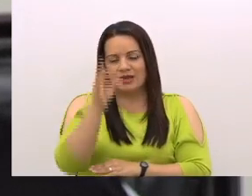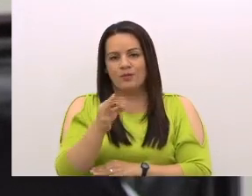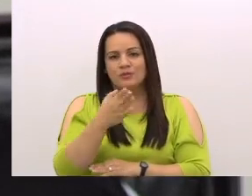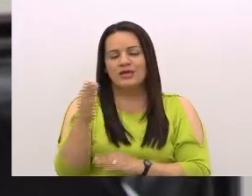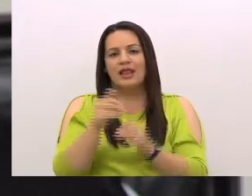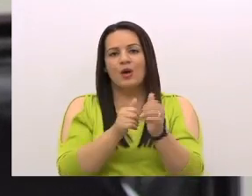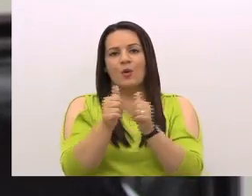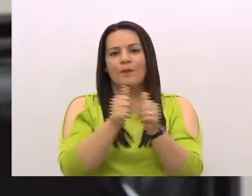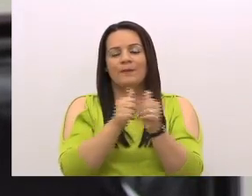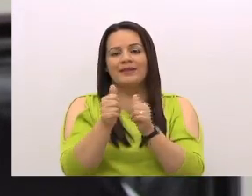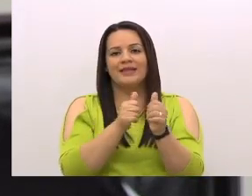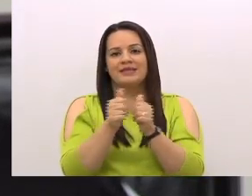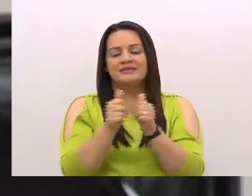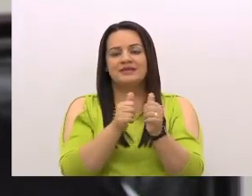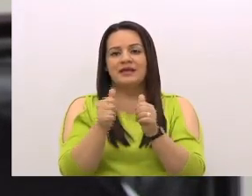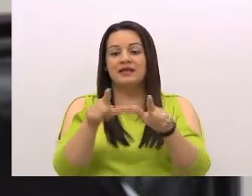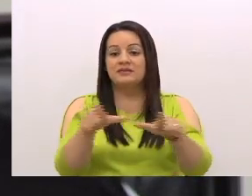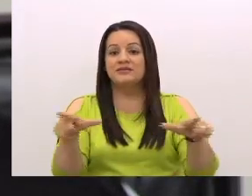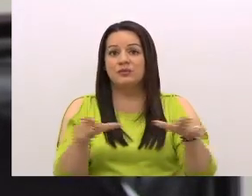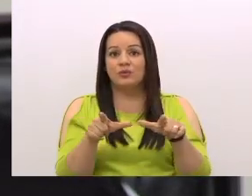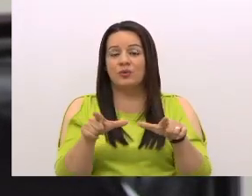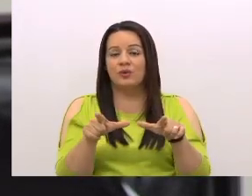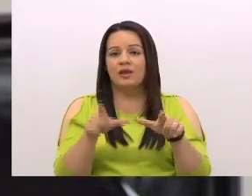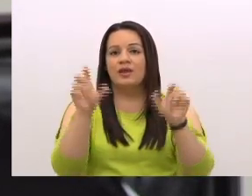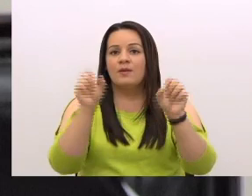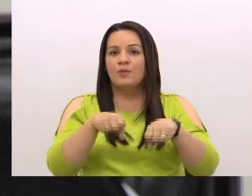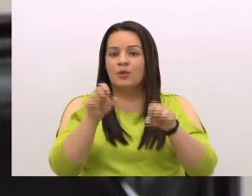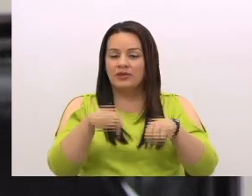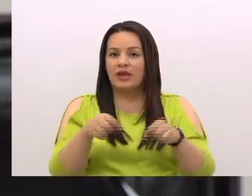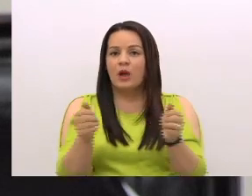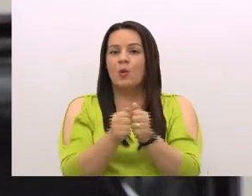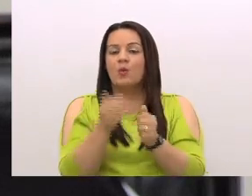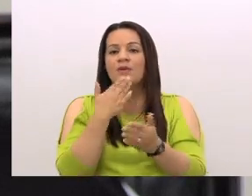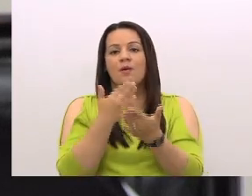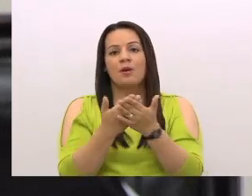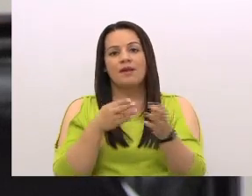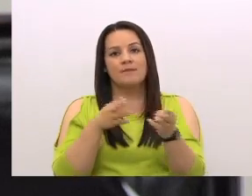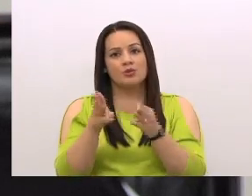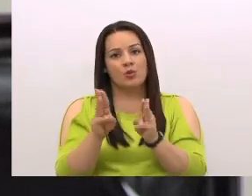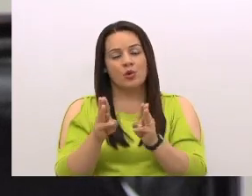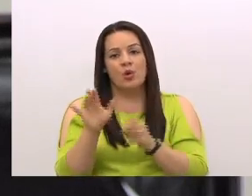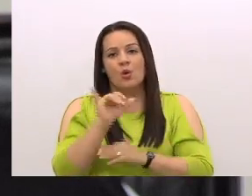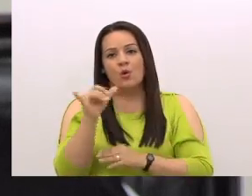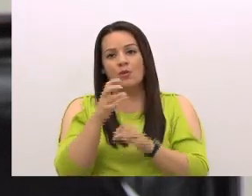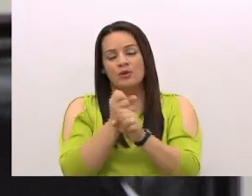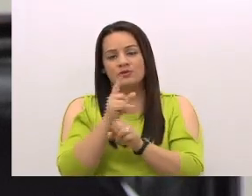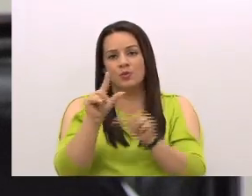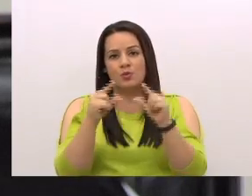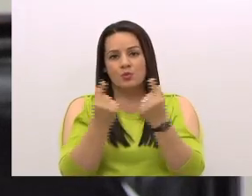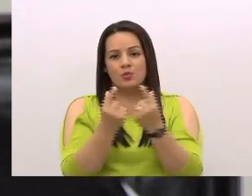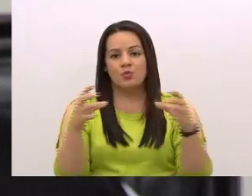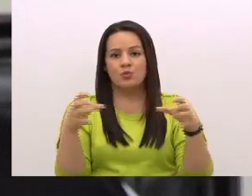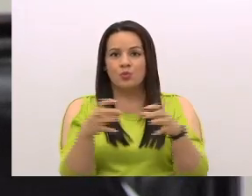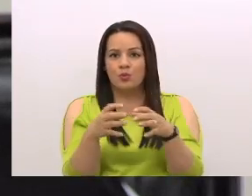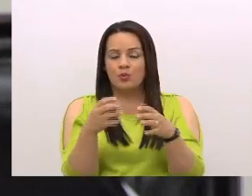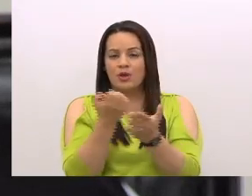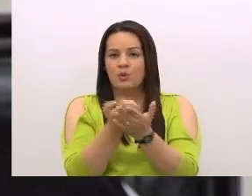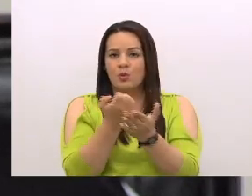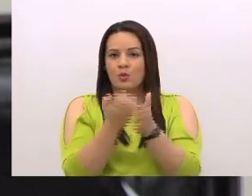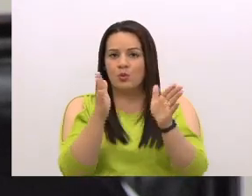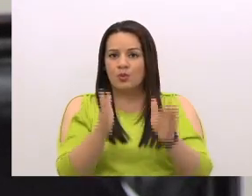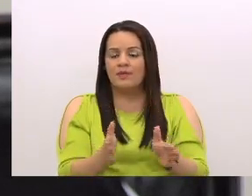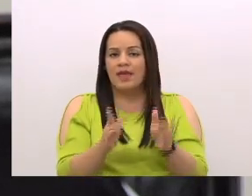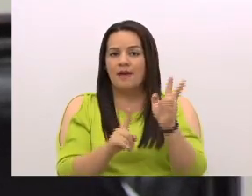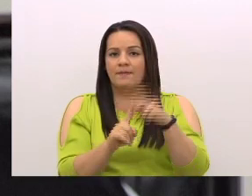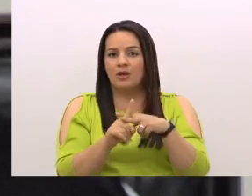competencia en el sector podría con una buena metodología, así como lo hizo un grupo de economistas que aplicó un